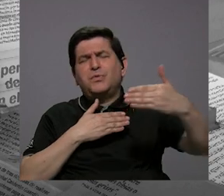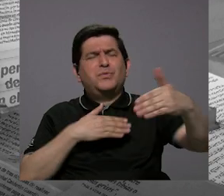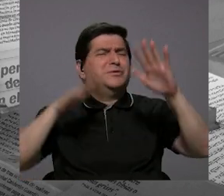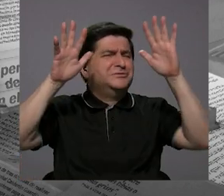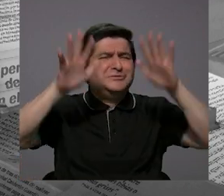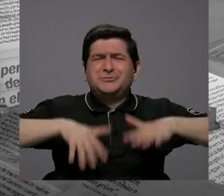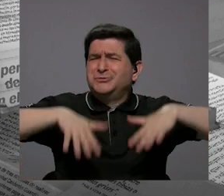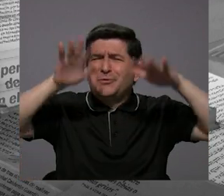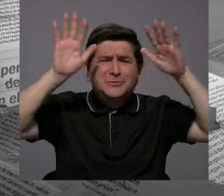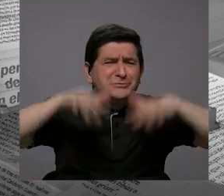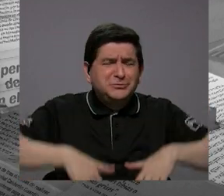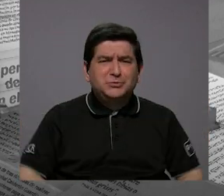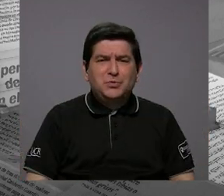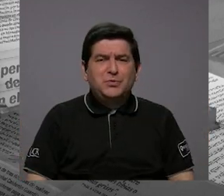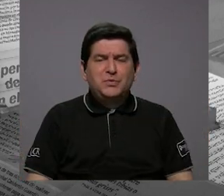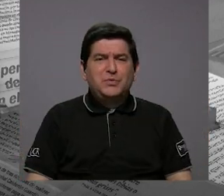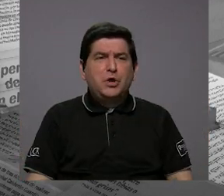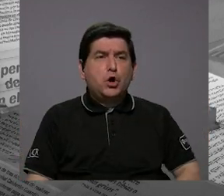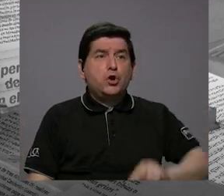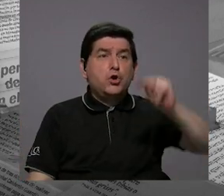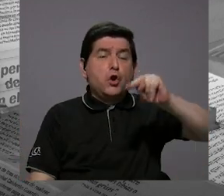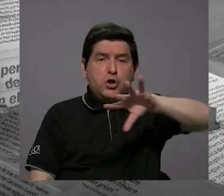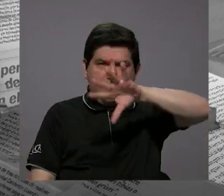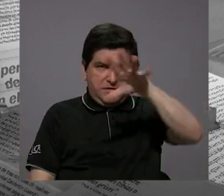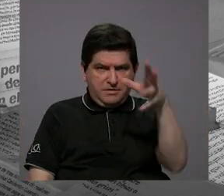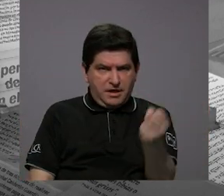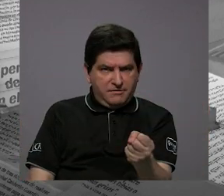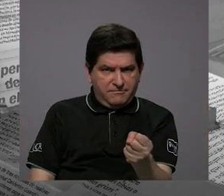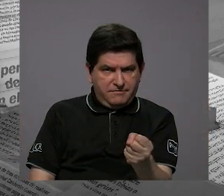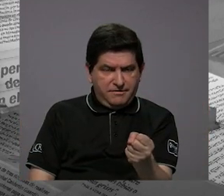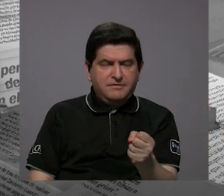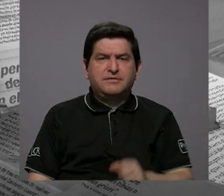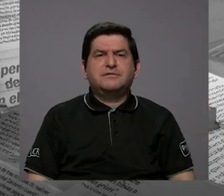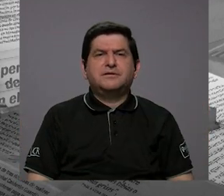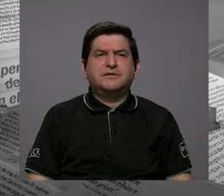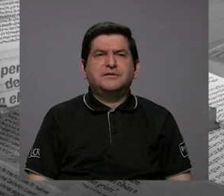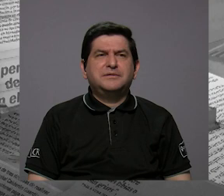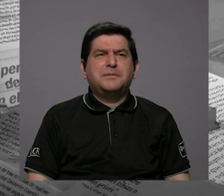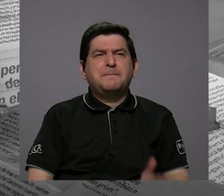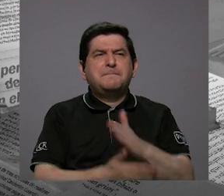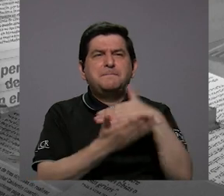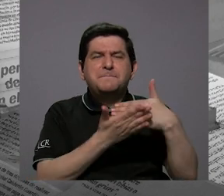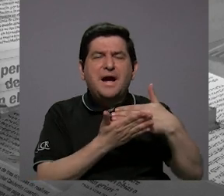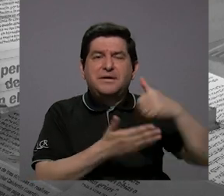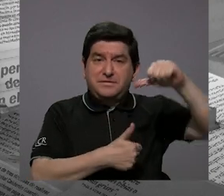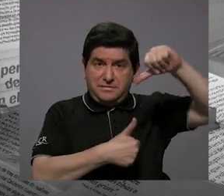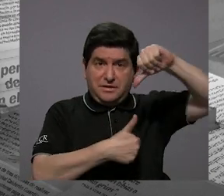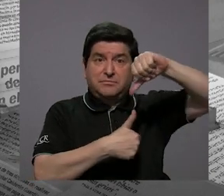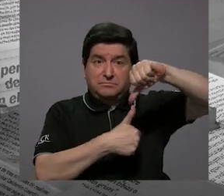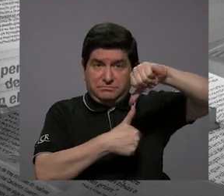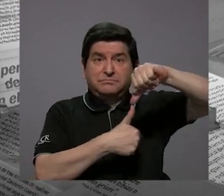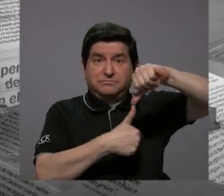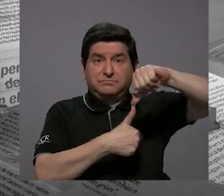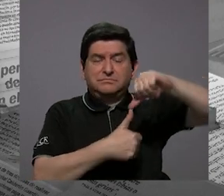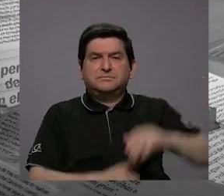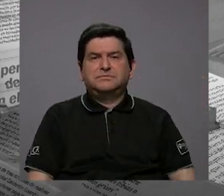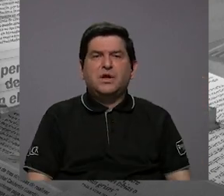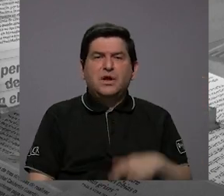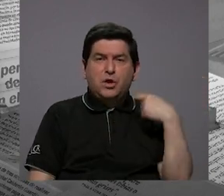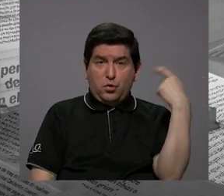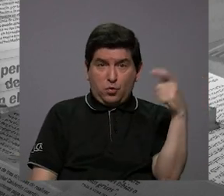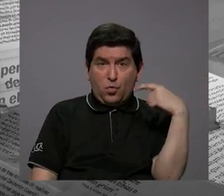sin lluvia, qué sé yo, el norte de África, algunas partes de Centroamérica, porque, por ejemplo,